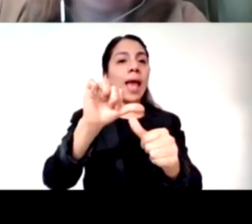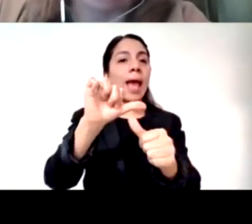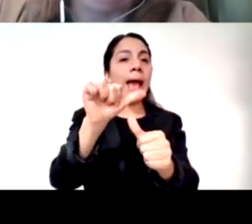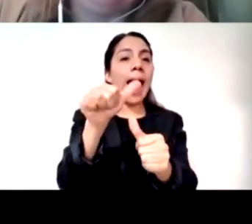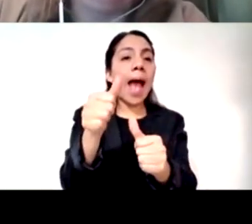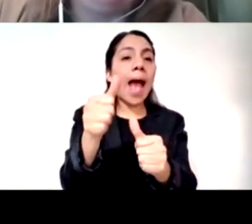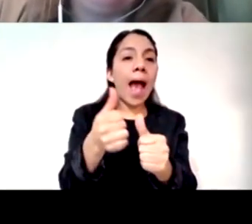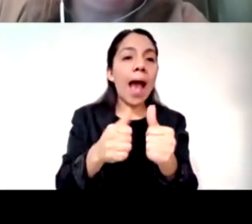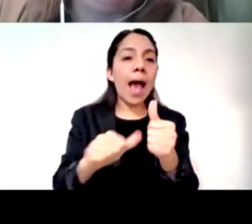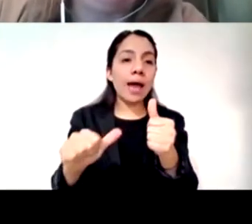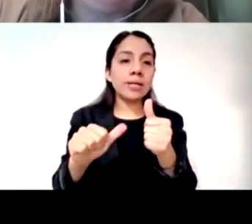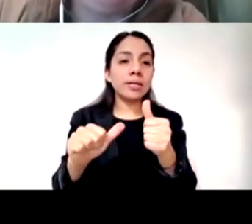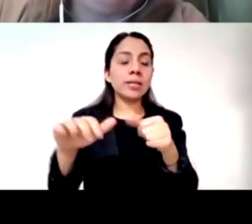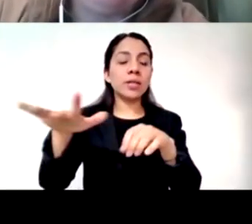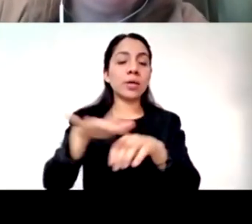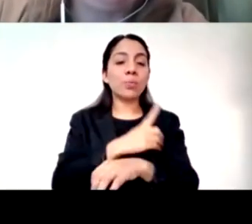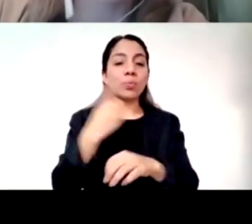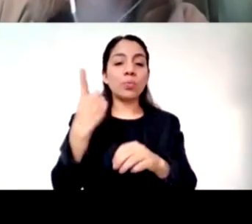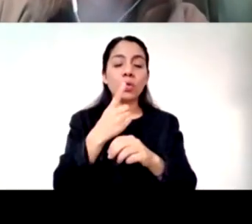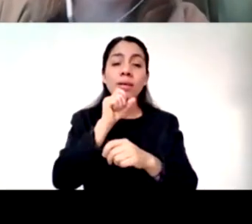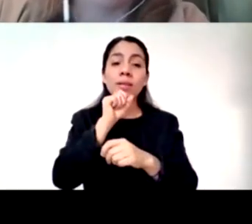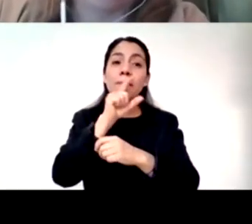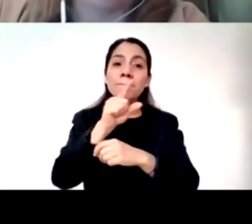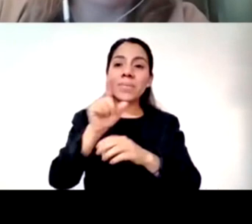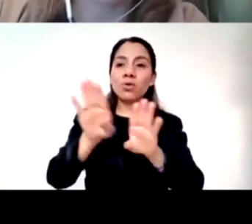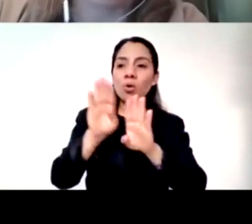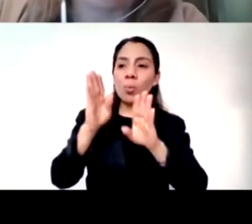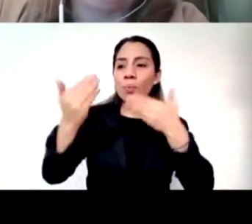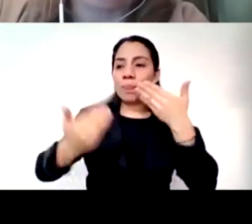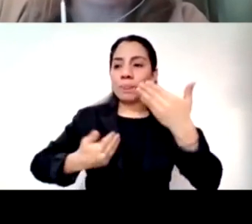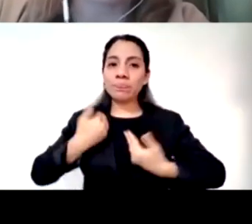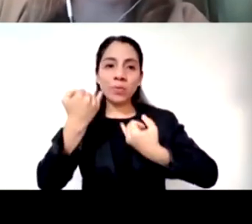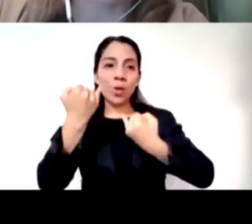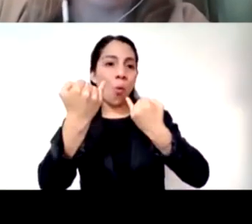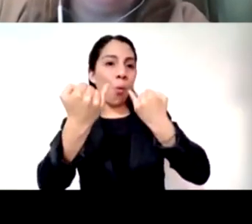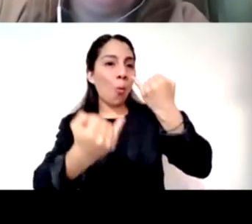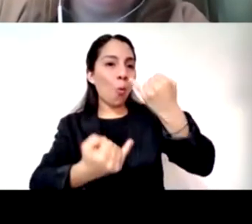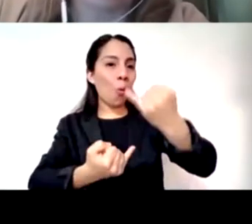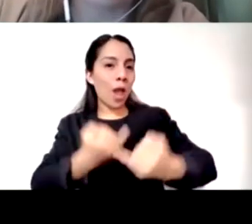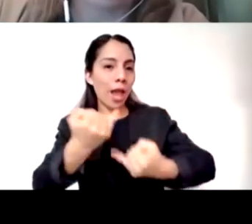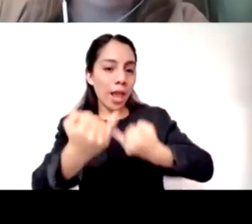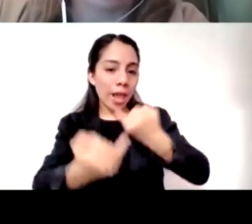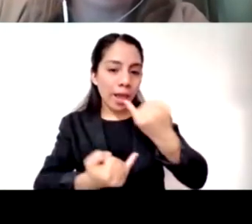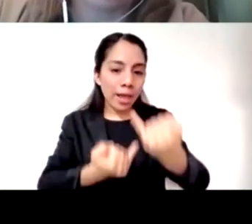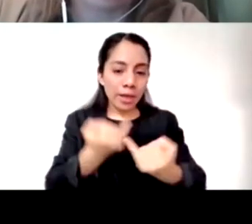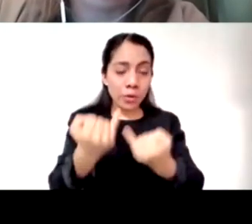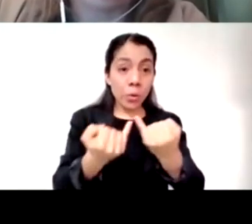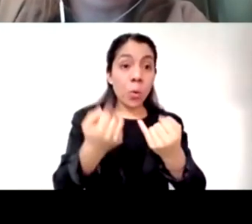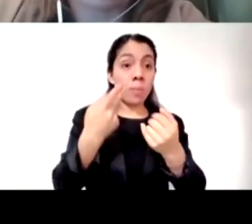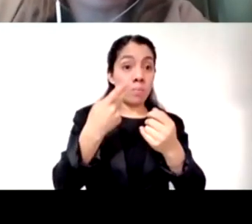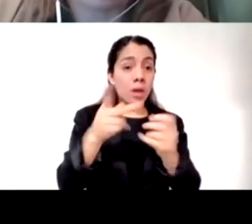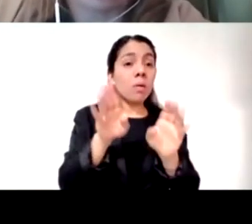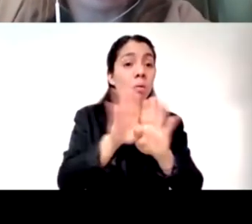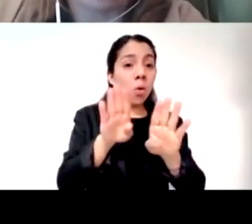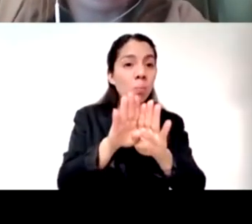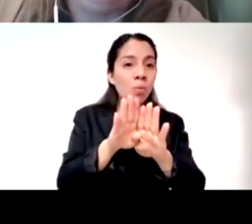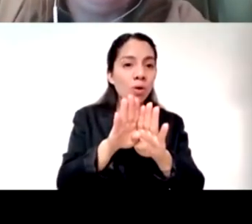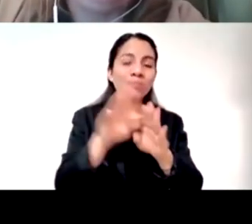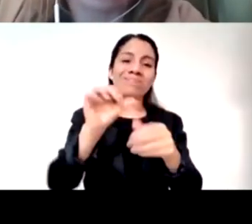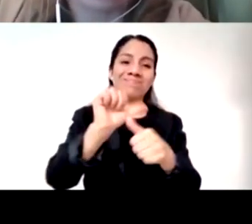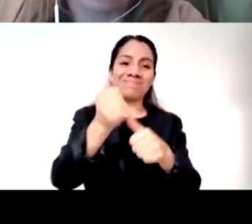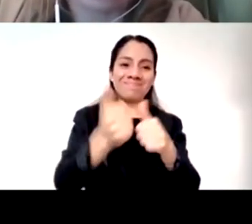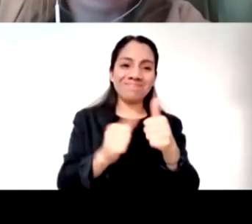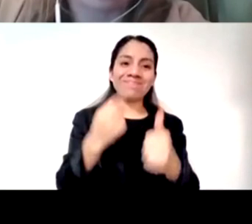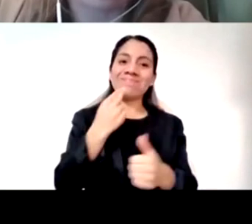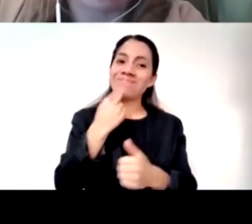maravilloso de lo lúdico ambiental de lo simbólico que es un recurso verdaderamente